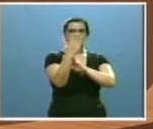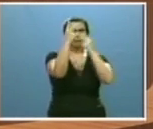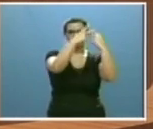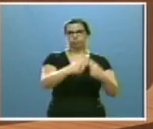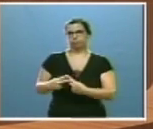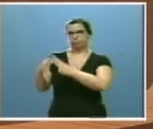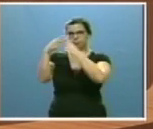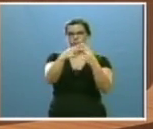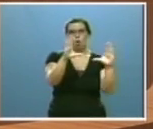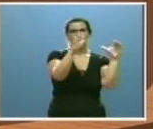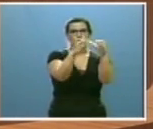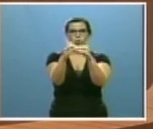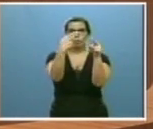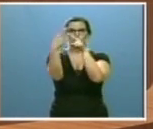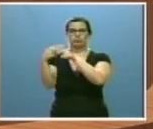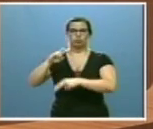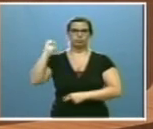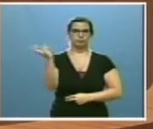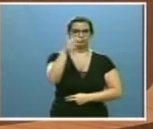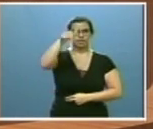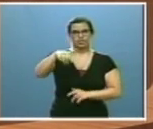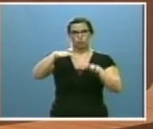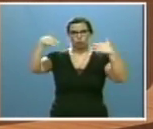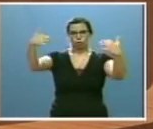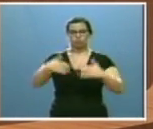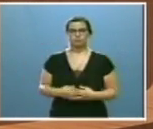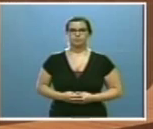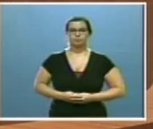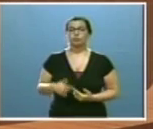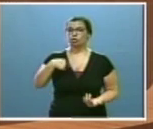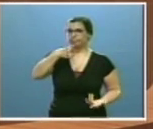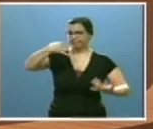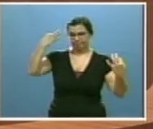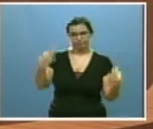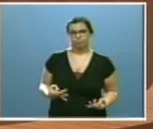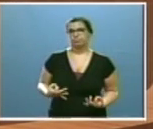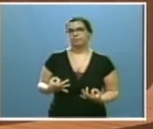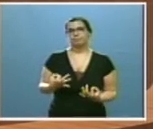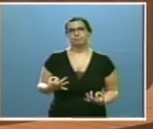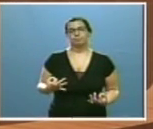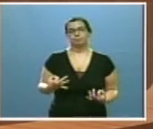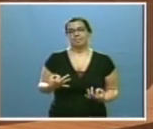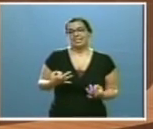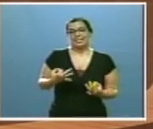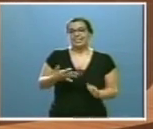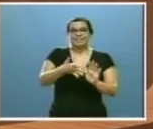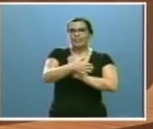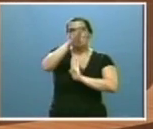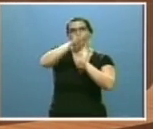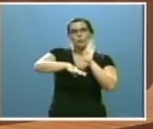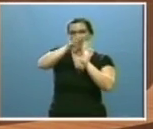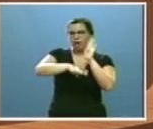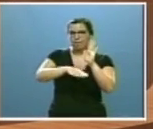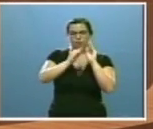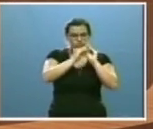y los grupos presentes en estas Cortes. Les puedo asegurar que se trata de un programa elaborado con